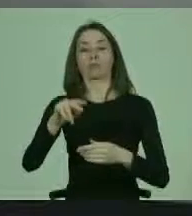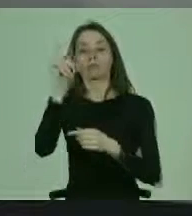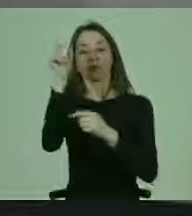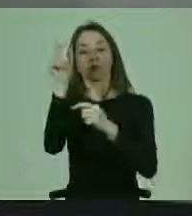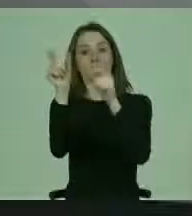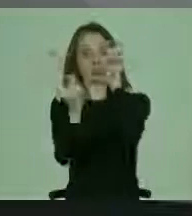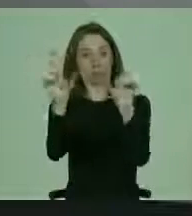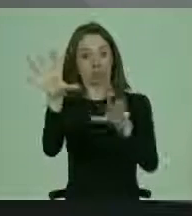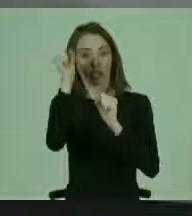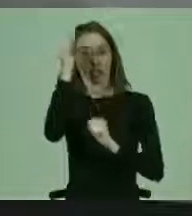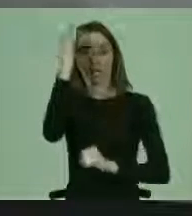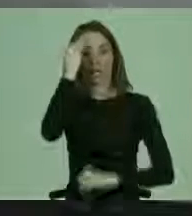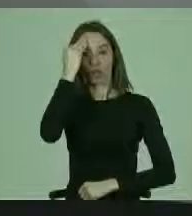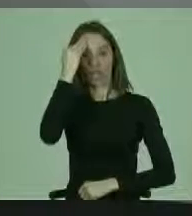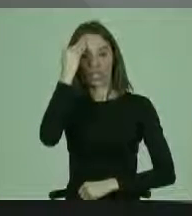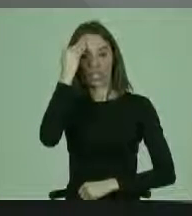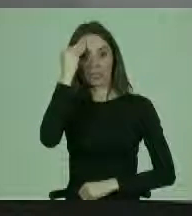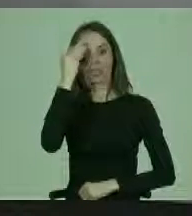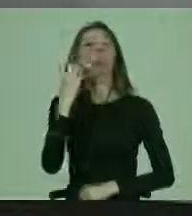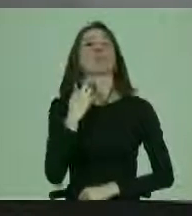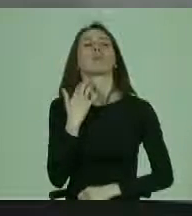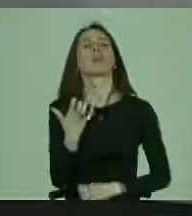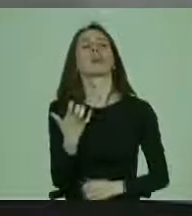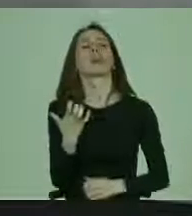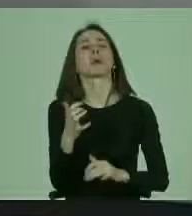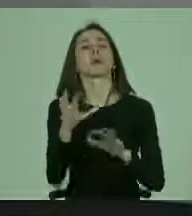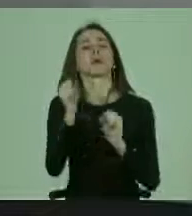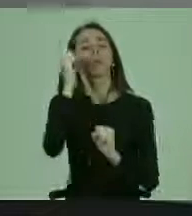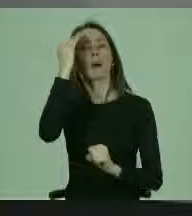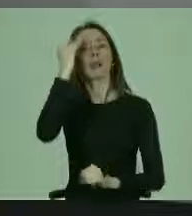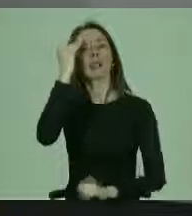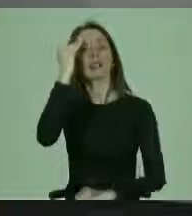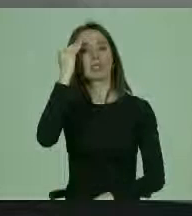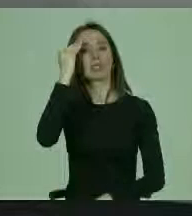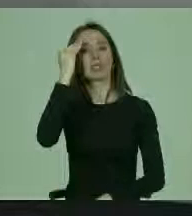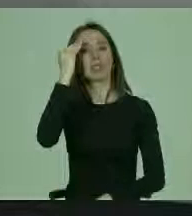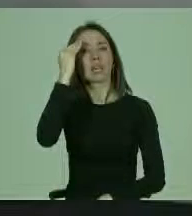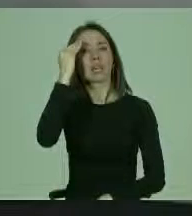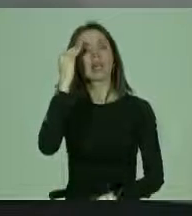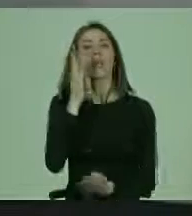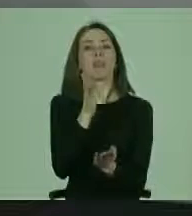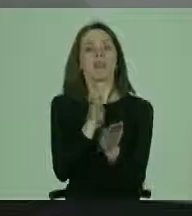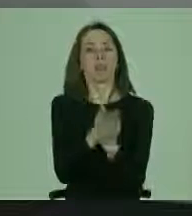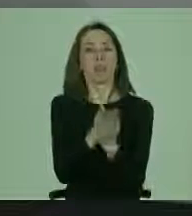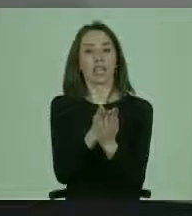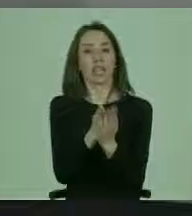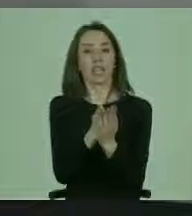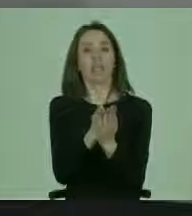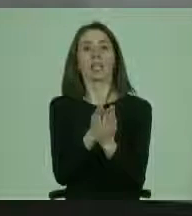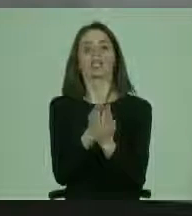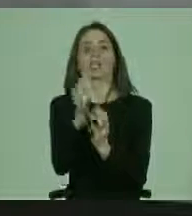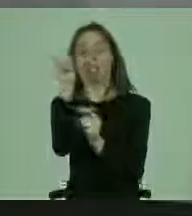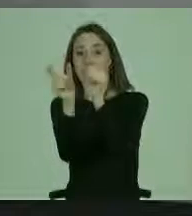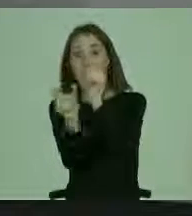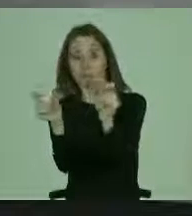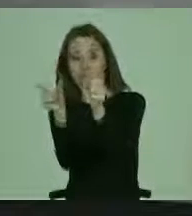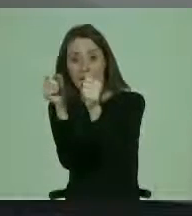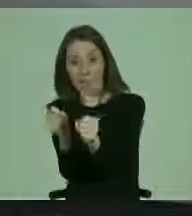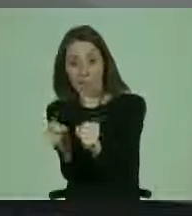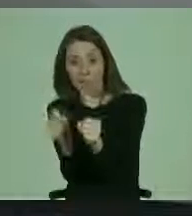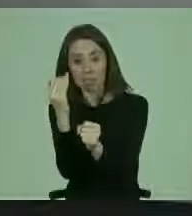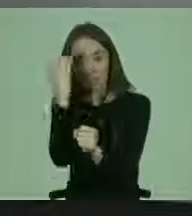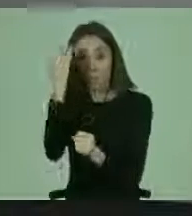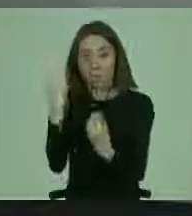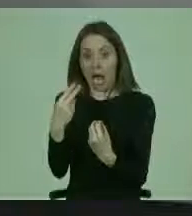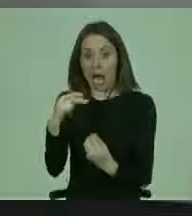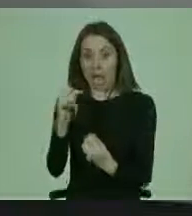conciencia. ¿Y por qué la toma de conciencia? Porque se deben relevar los méritos, capacidades y habilidades